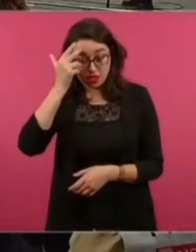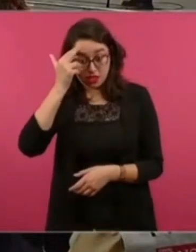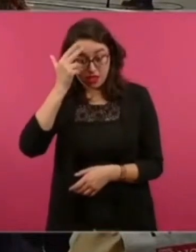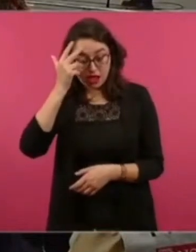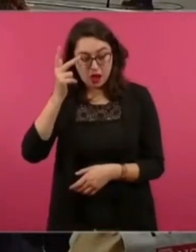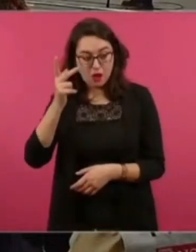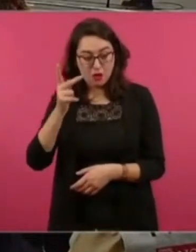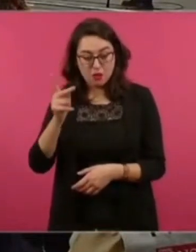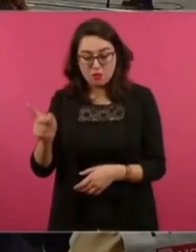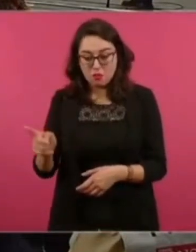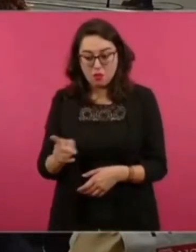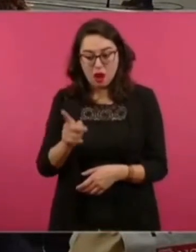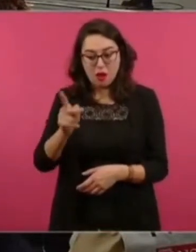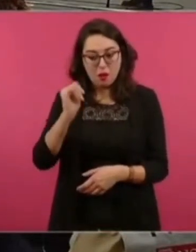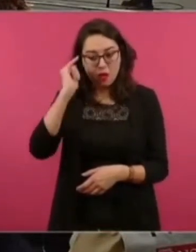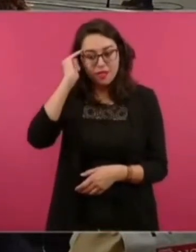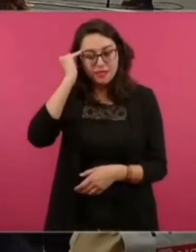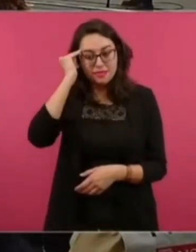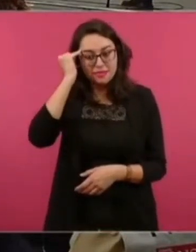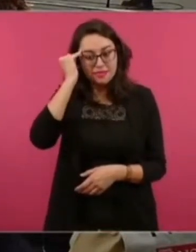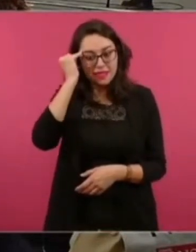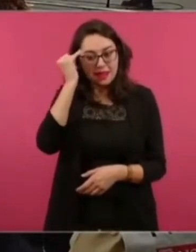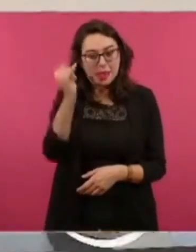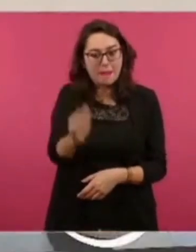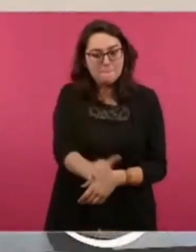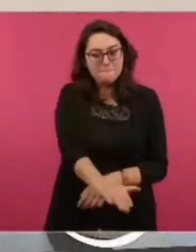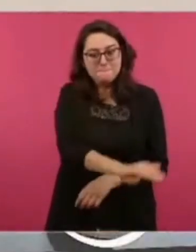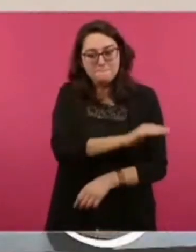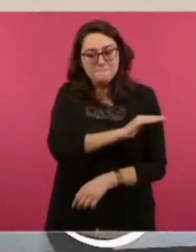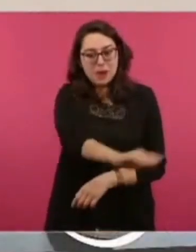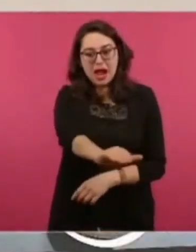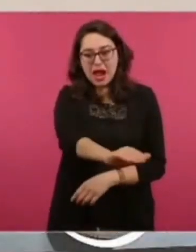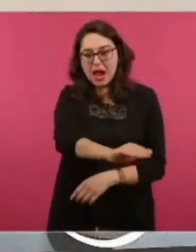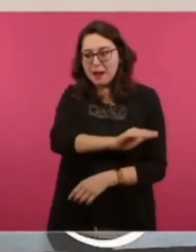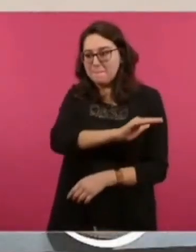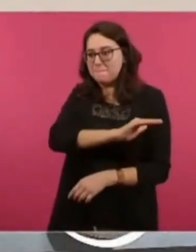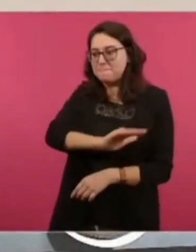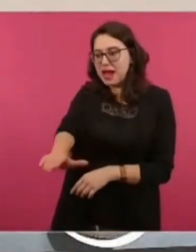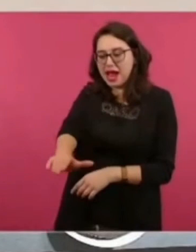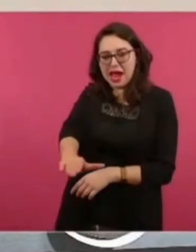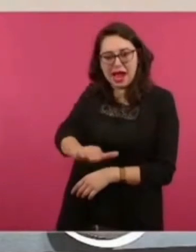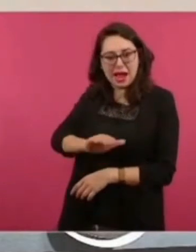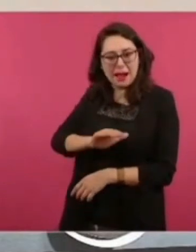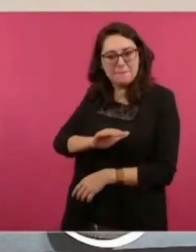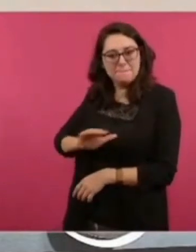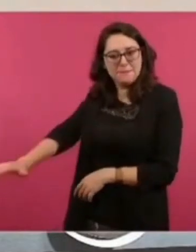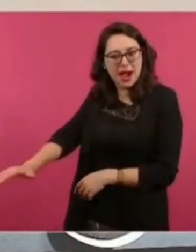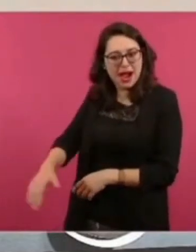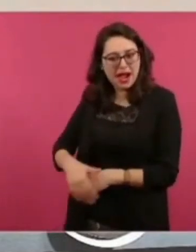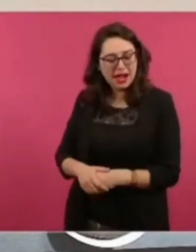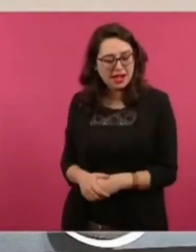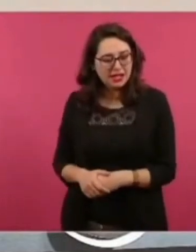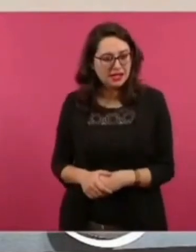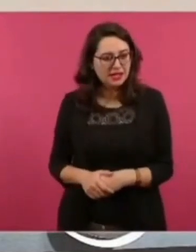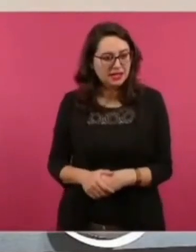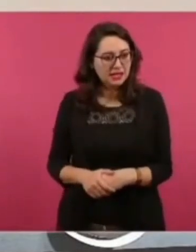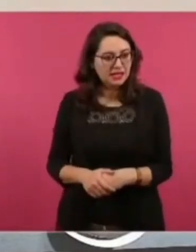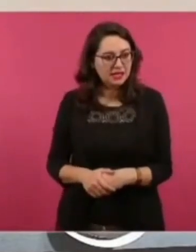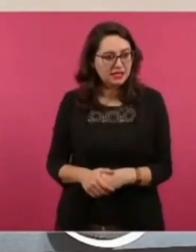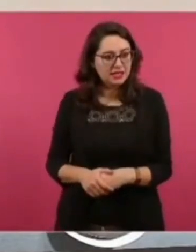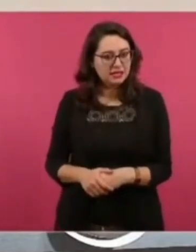Nada más exterminaron a 10.000 yaquis.